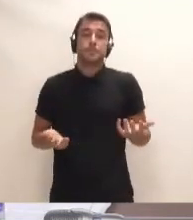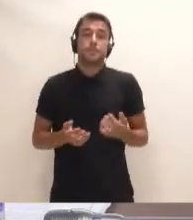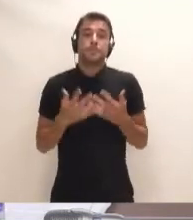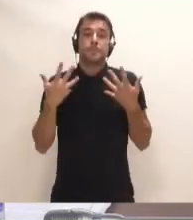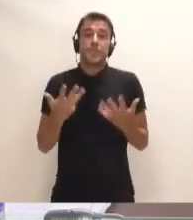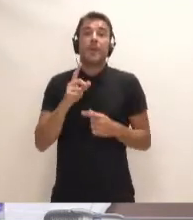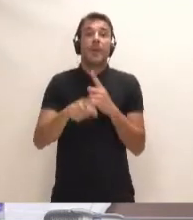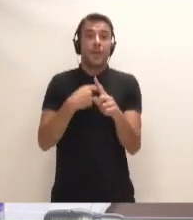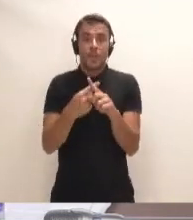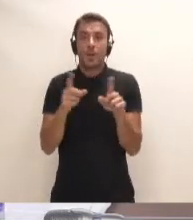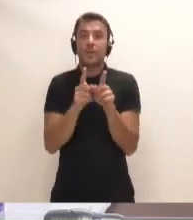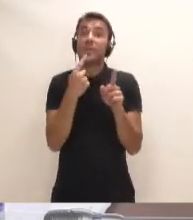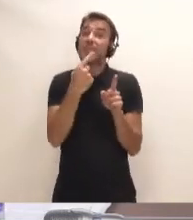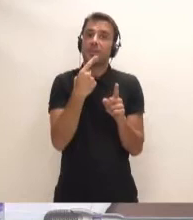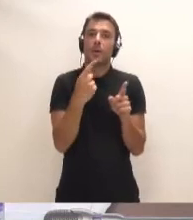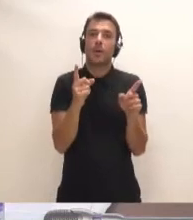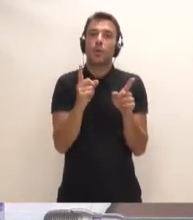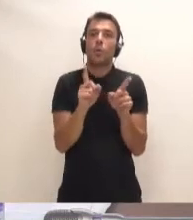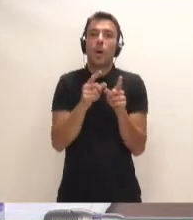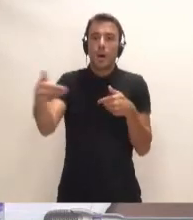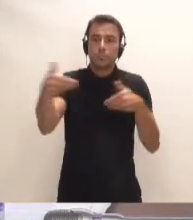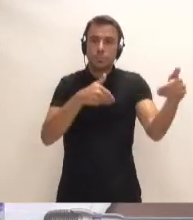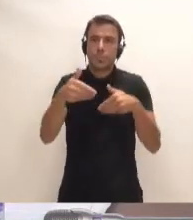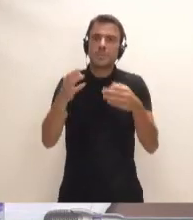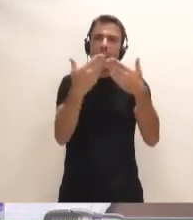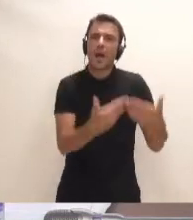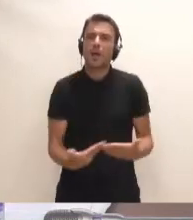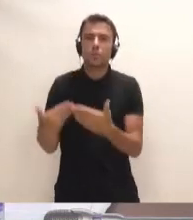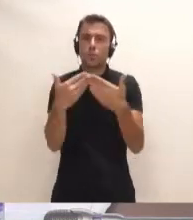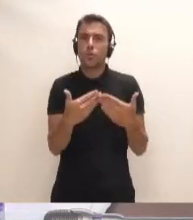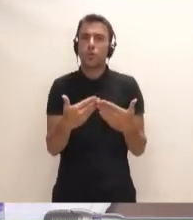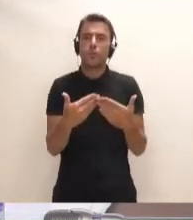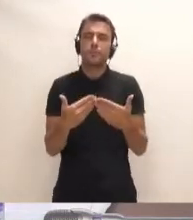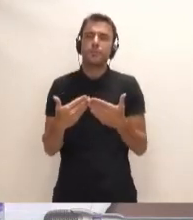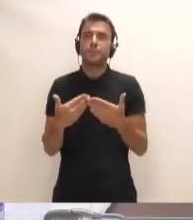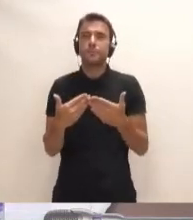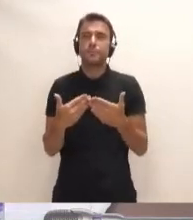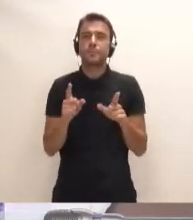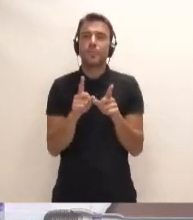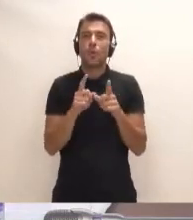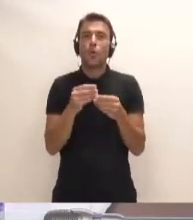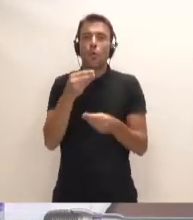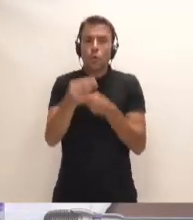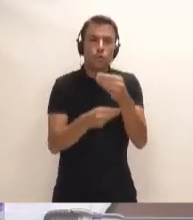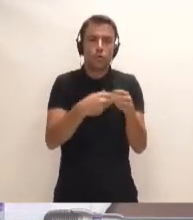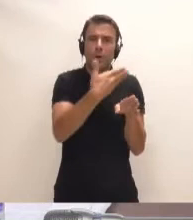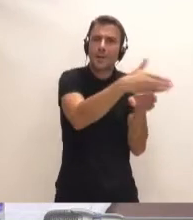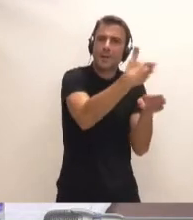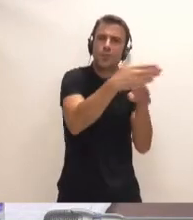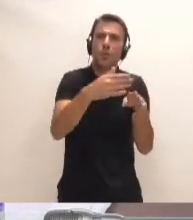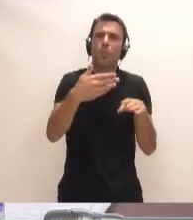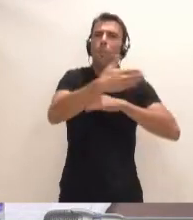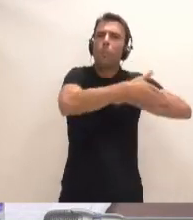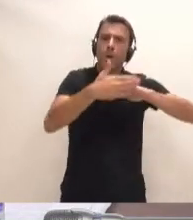Establece que no hay estudios, que no se han aportado estudios de, bueno, pues el uso del resto de los puertos para